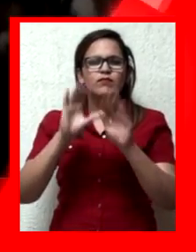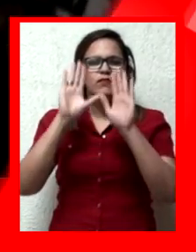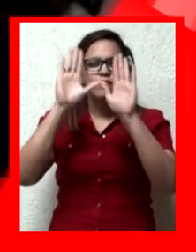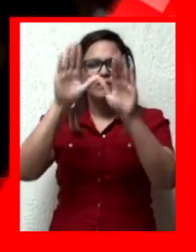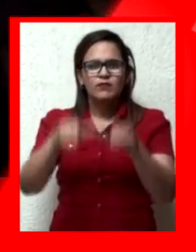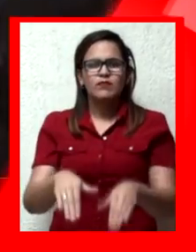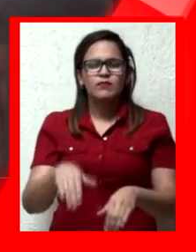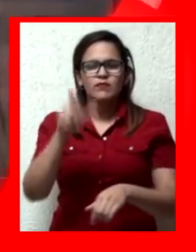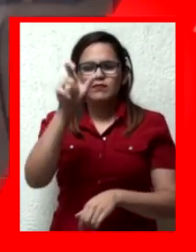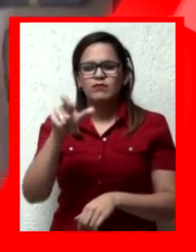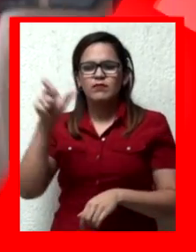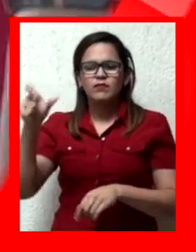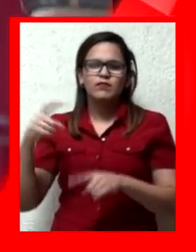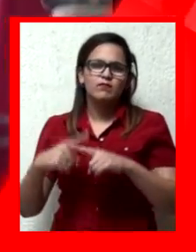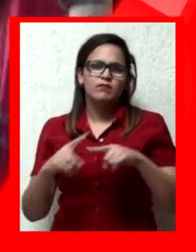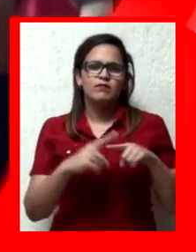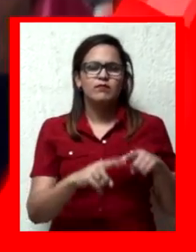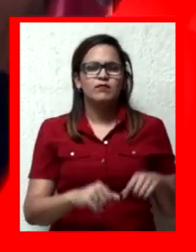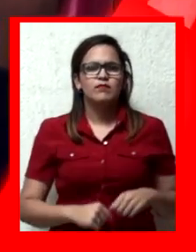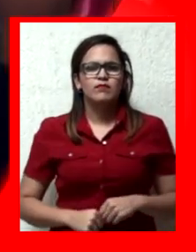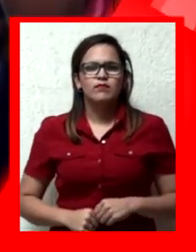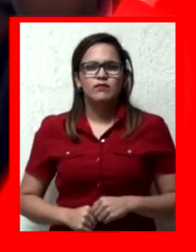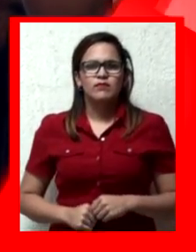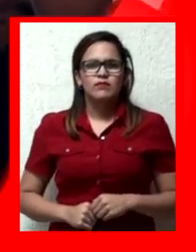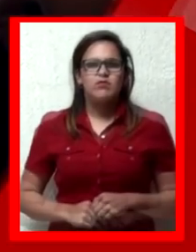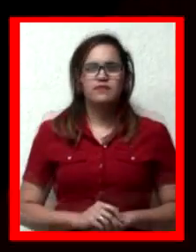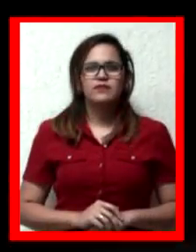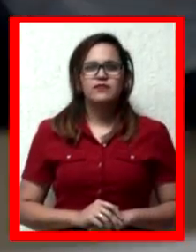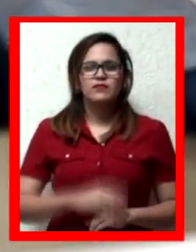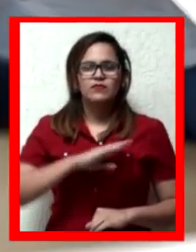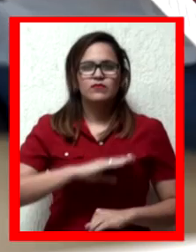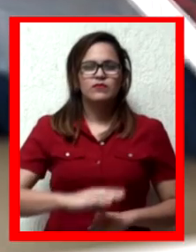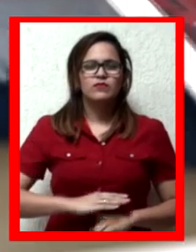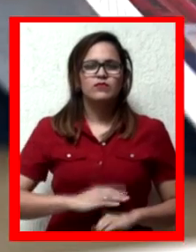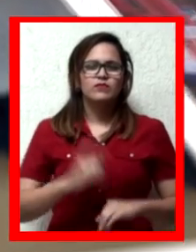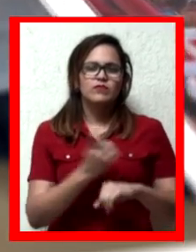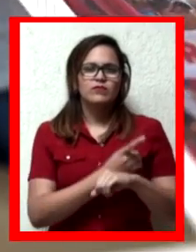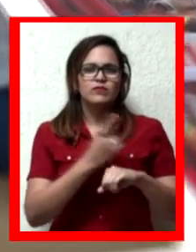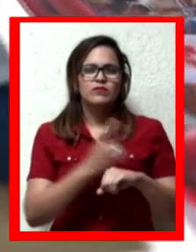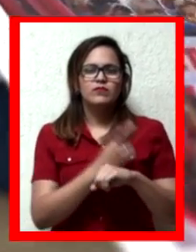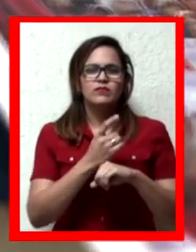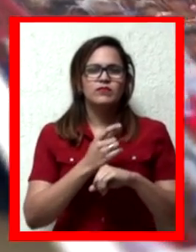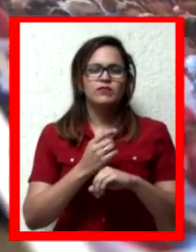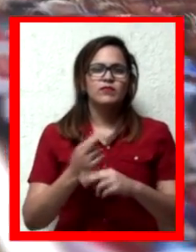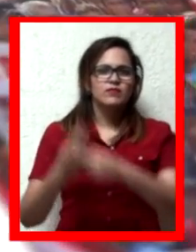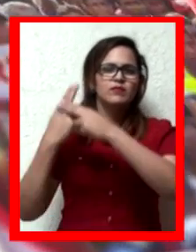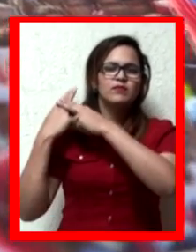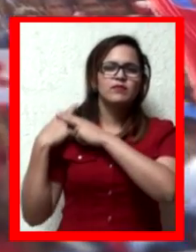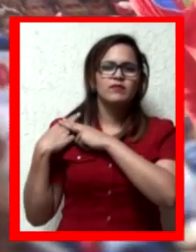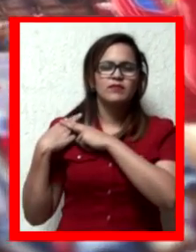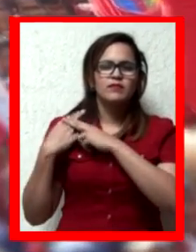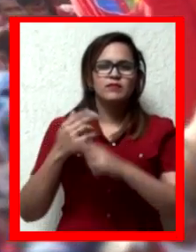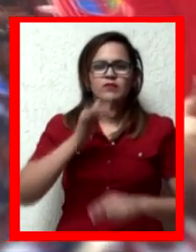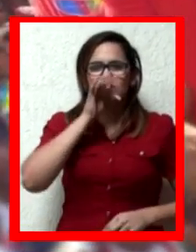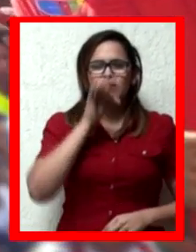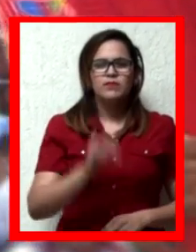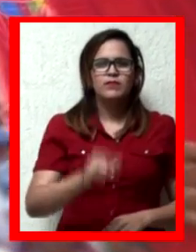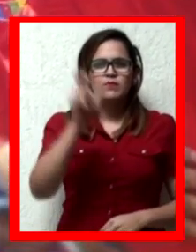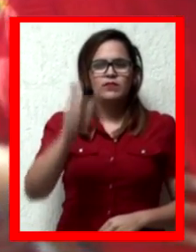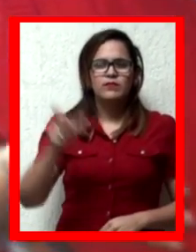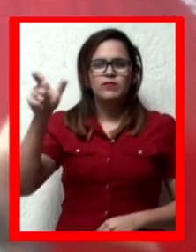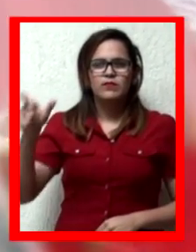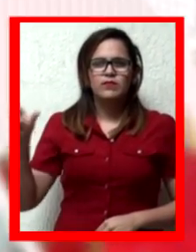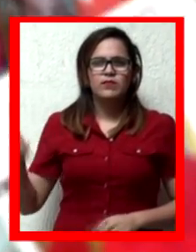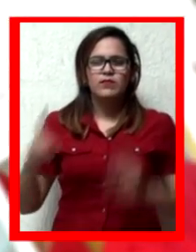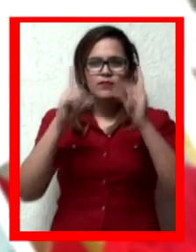atención a nuestros ciudadanos en los diferentes ámbitos Somos un gobierno eficiente, comprometido con